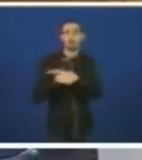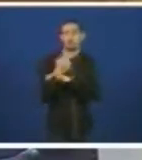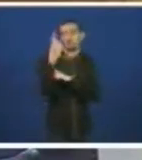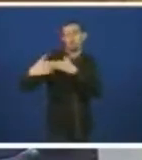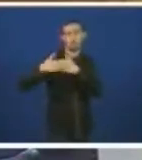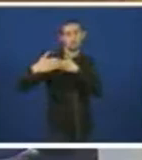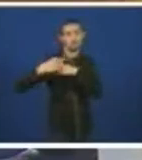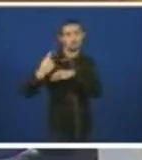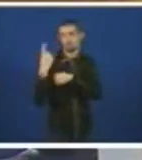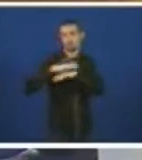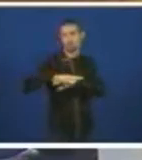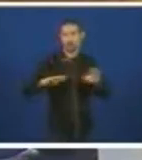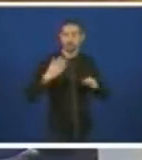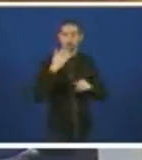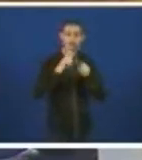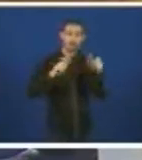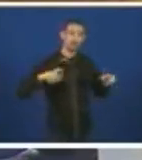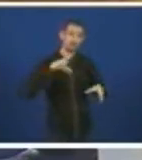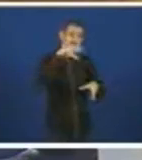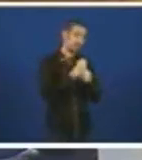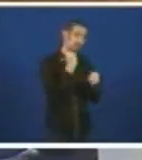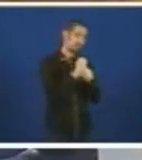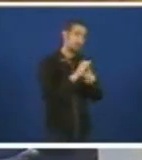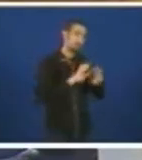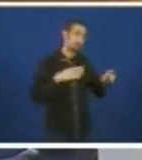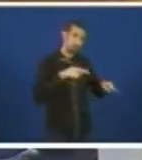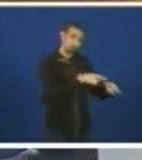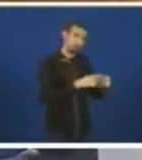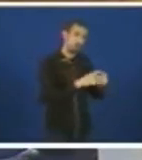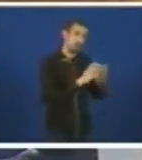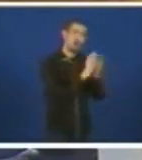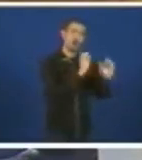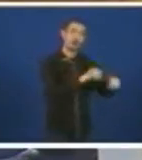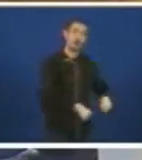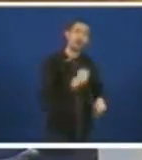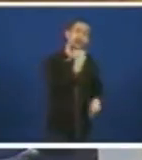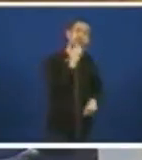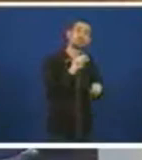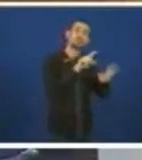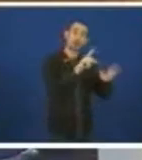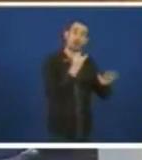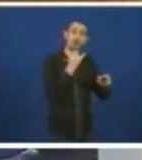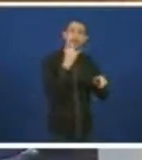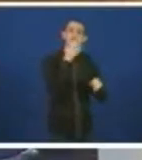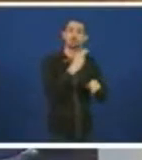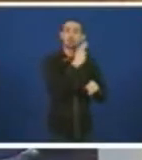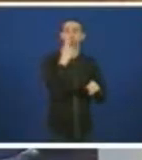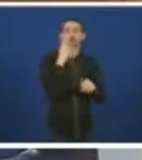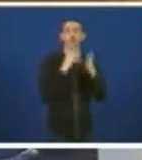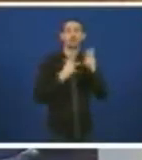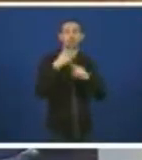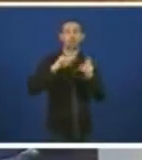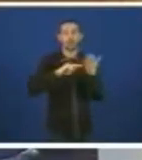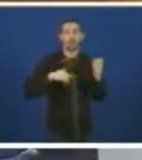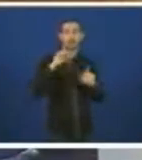As persoas que traballan en Povisa acadaron con este acordo de 2006 un compromiso da Administración galega para o